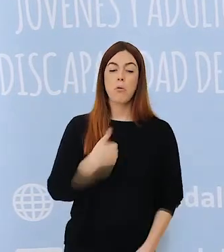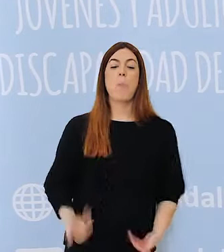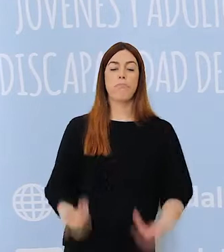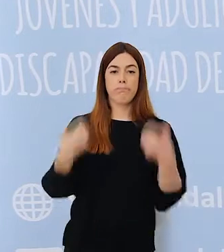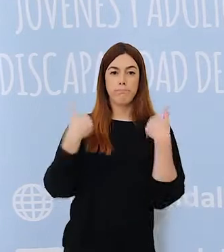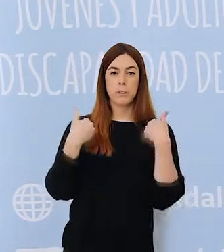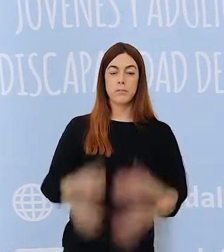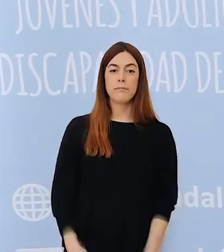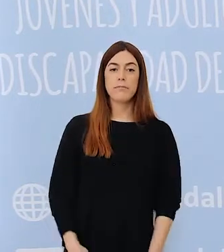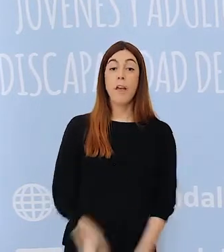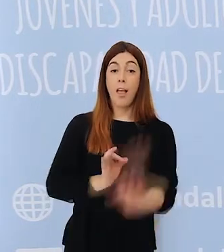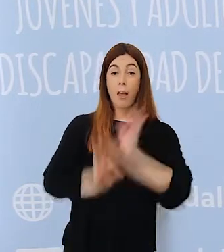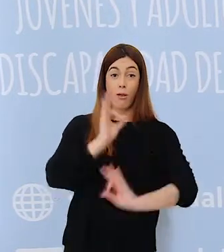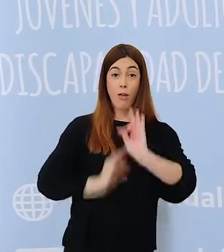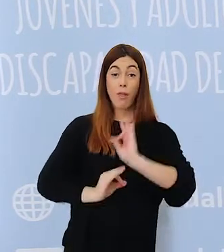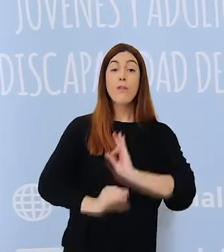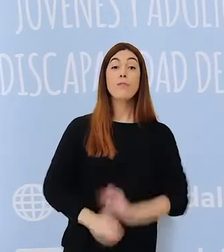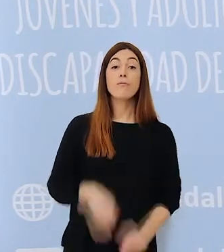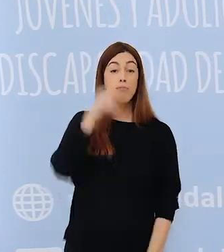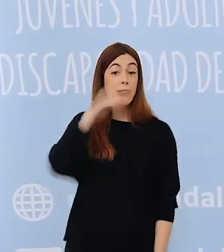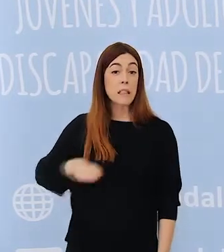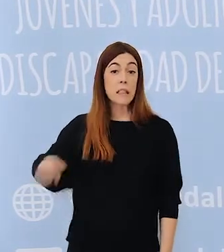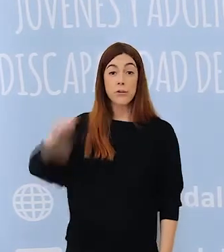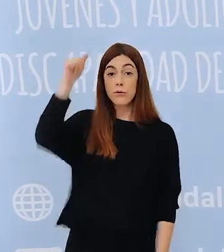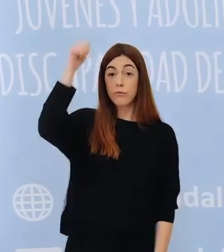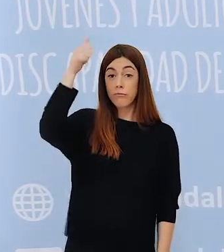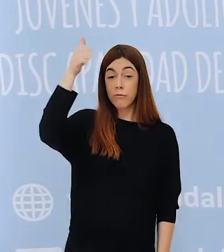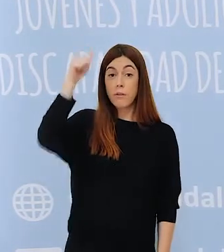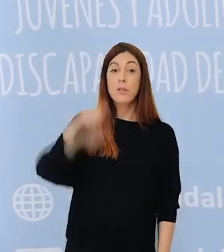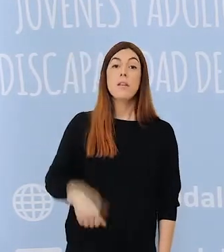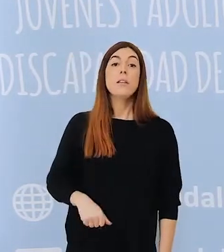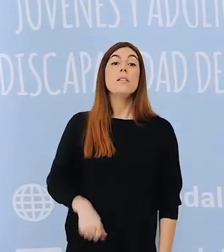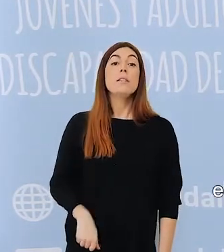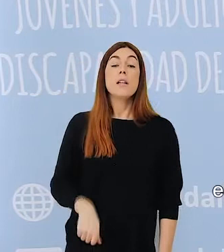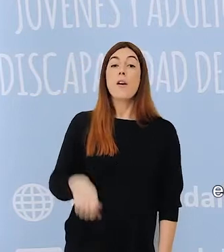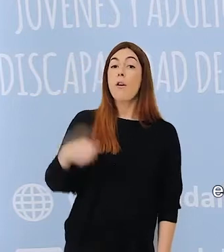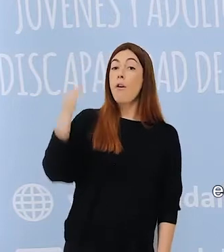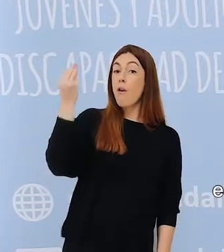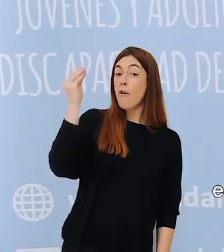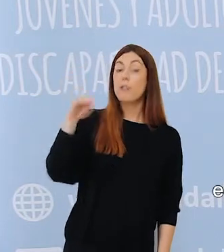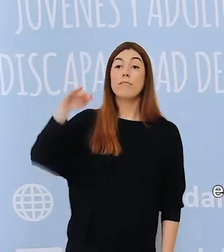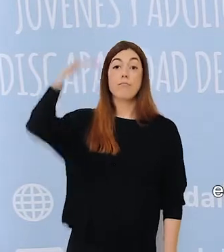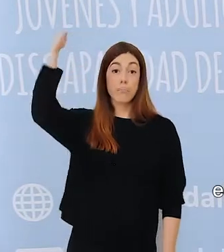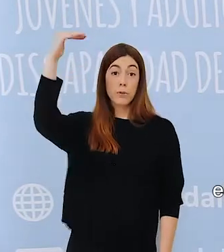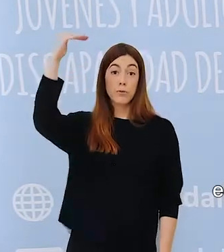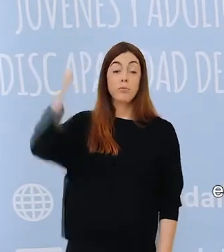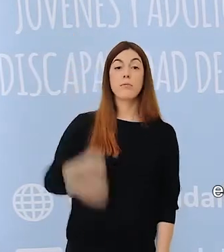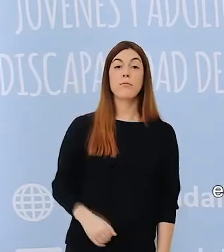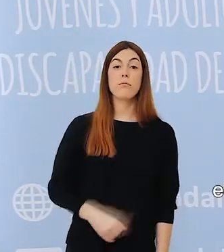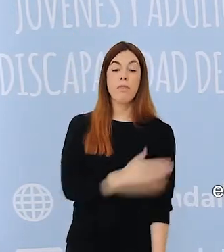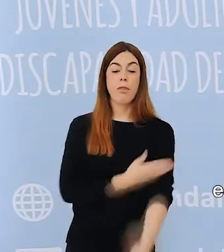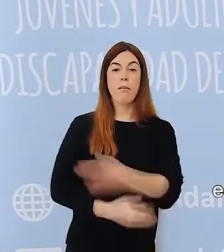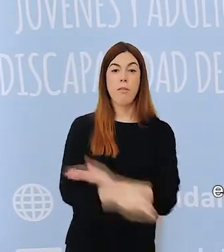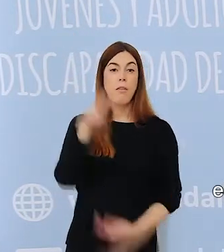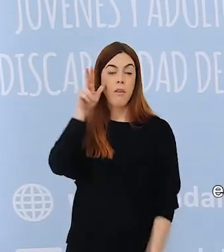Asociación de Niños y Niñas, Jóvenes y Adultos con Discapacidad Alicante. Con este vídeo queremos dar a